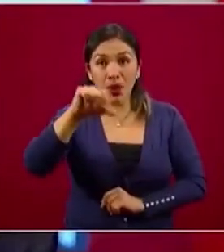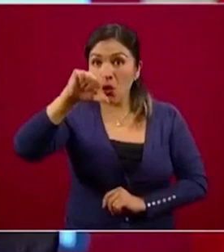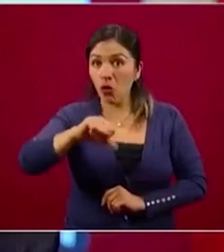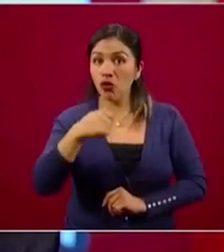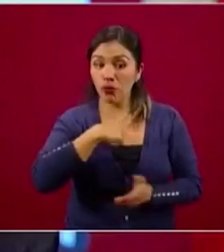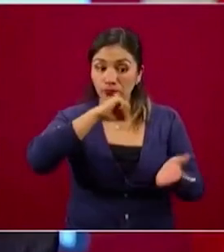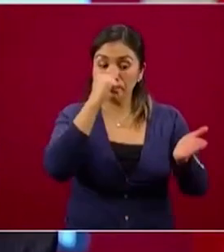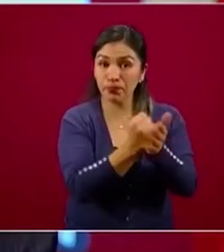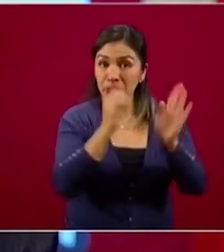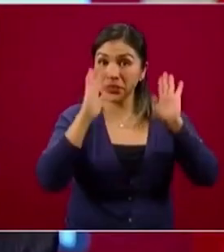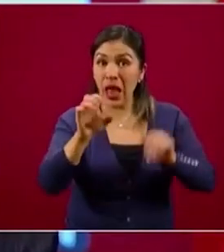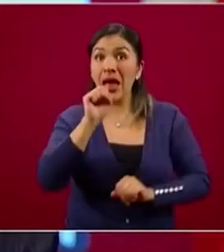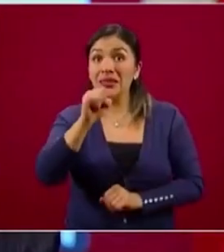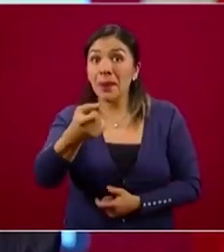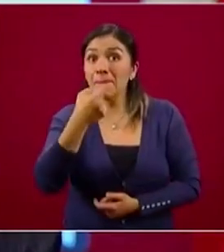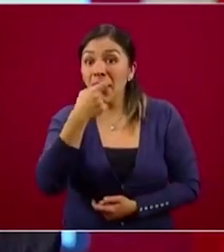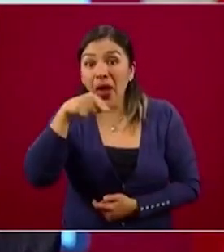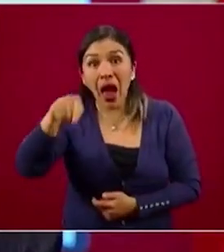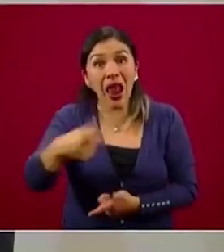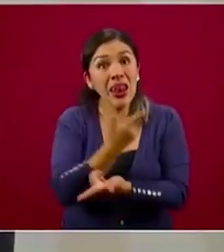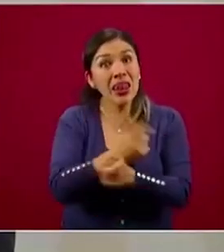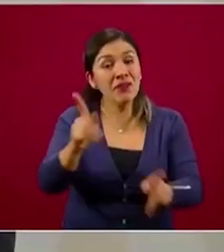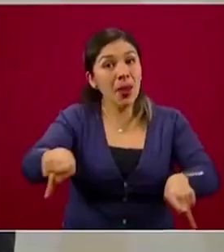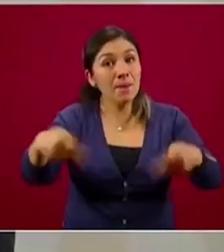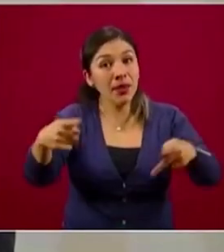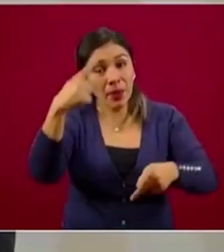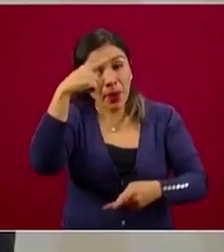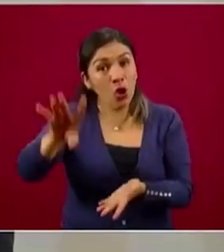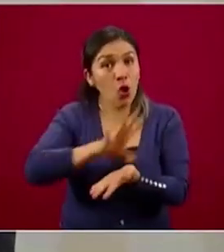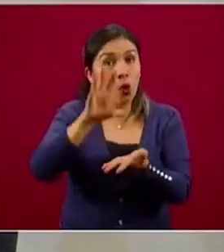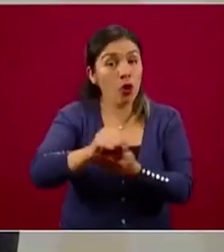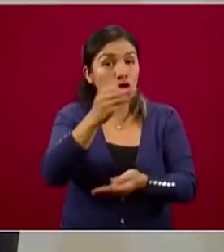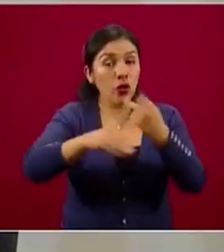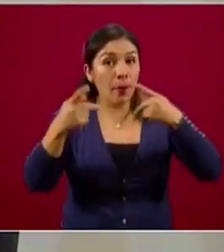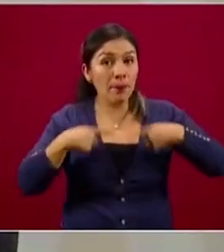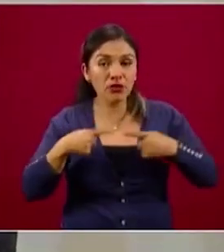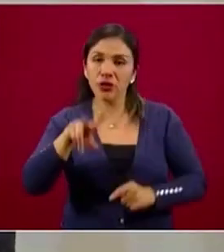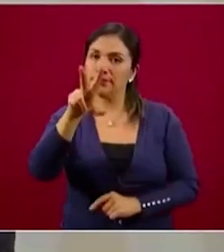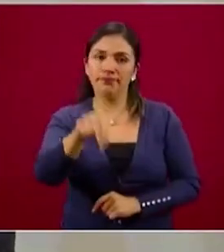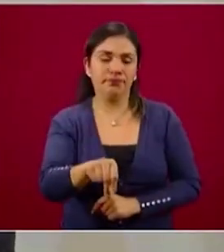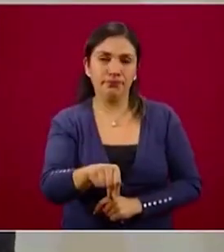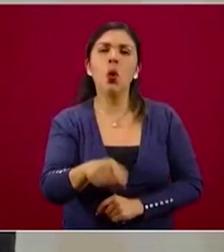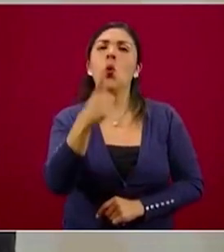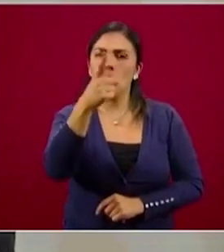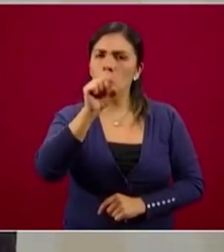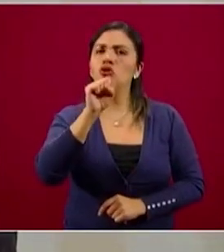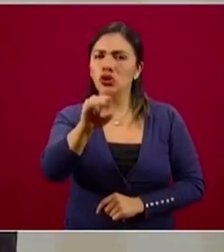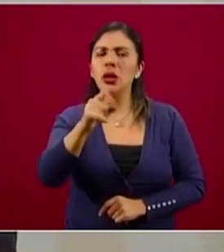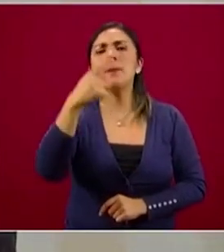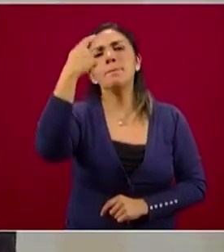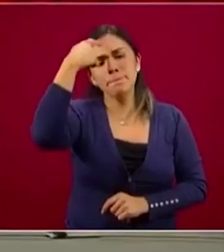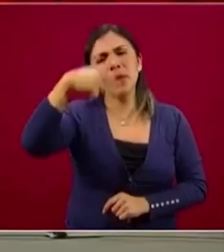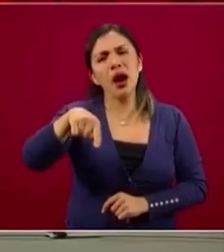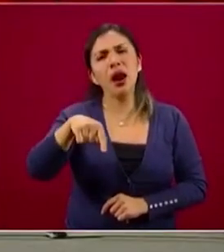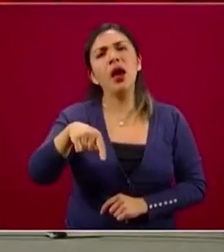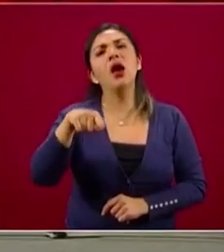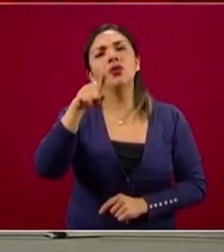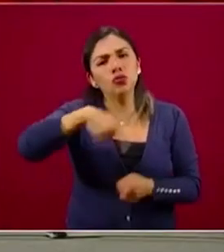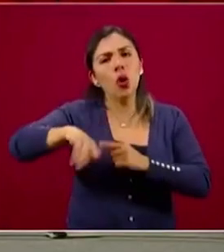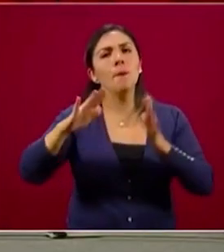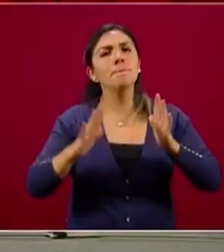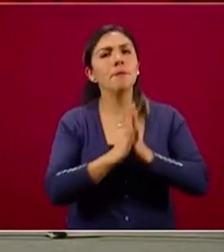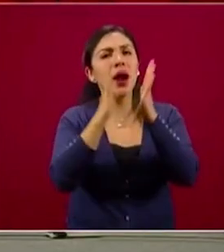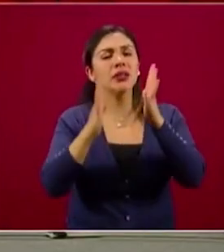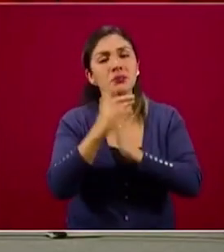no está autorizado este medicamento, Remdesivir, para su uso generalizado. Lo que sí está autorizado es para participar